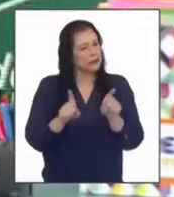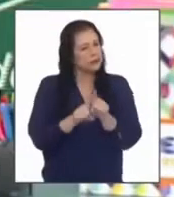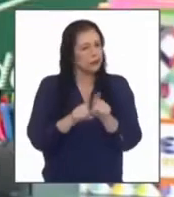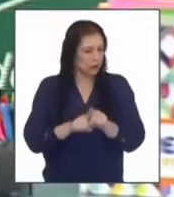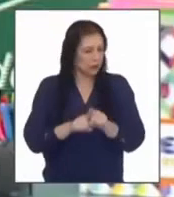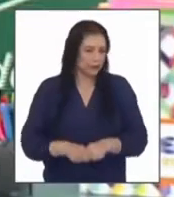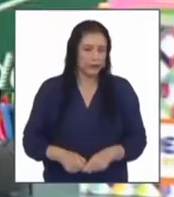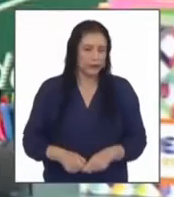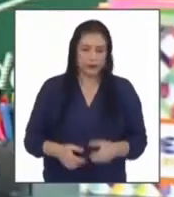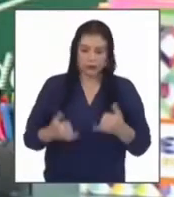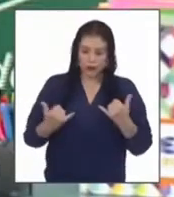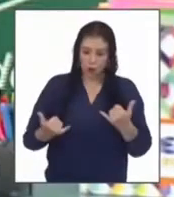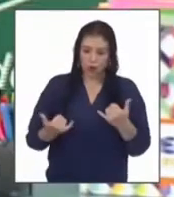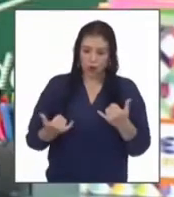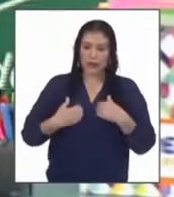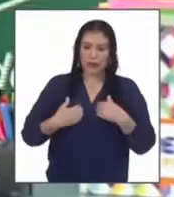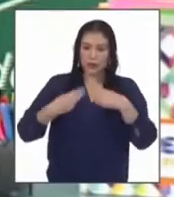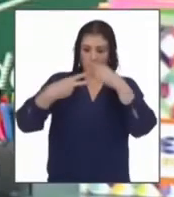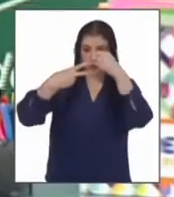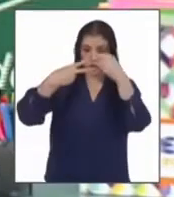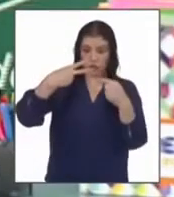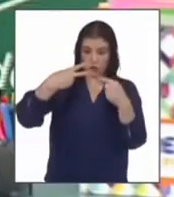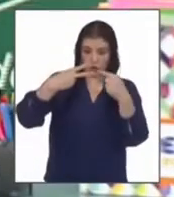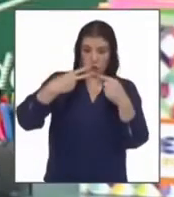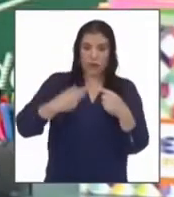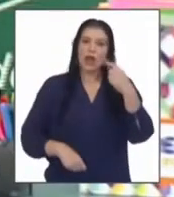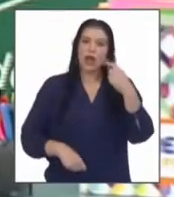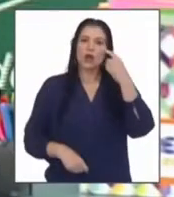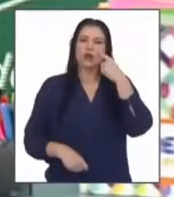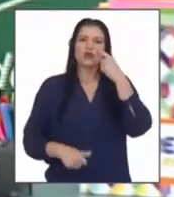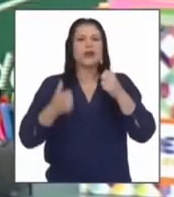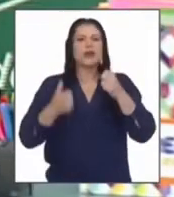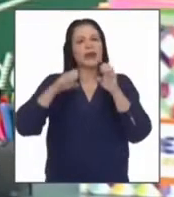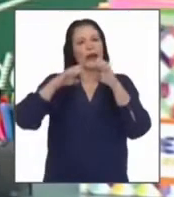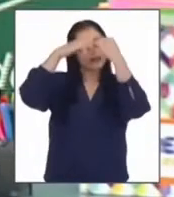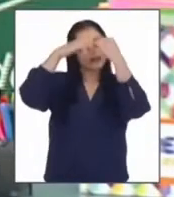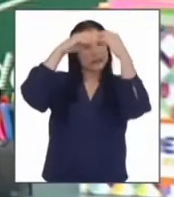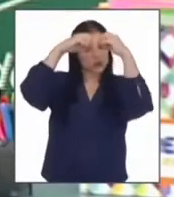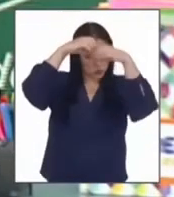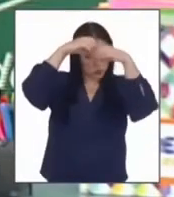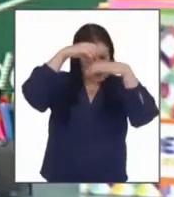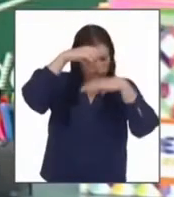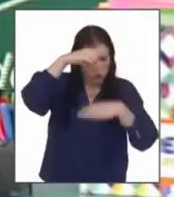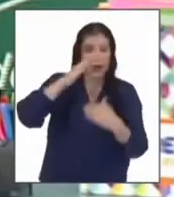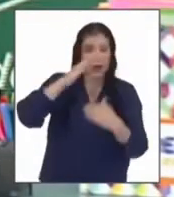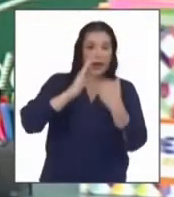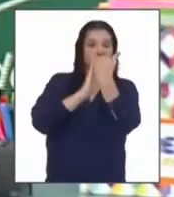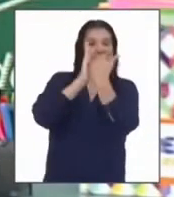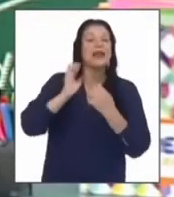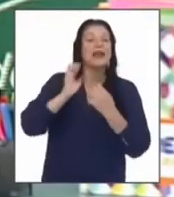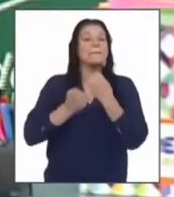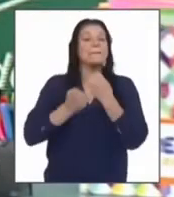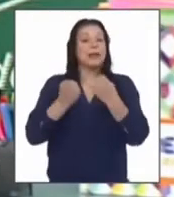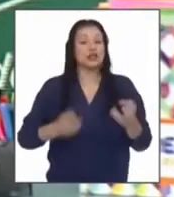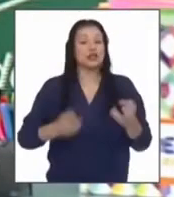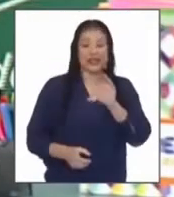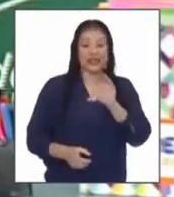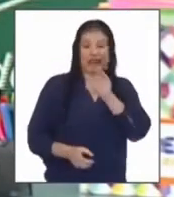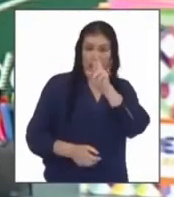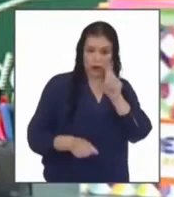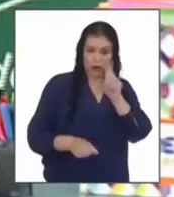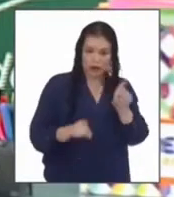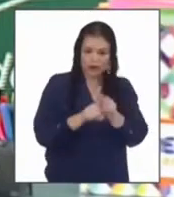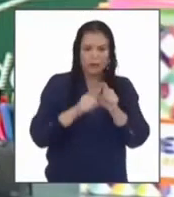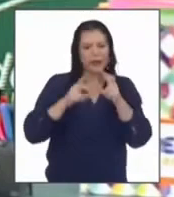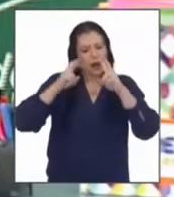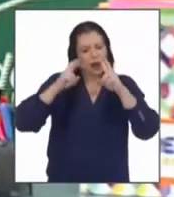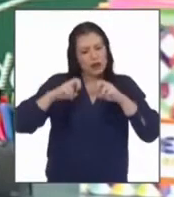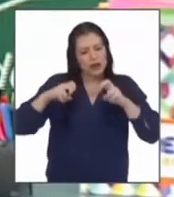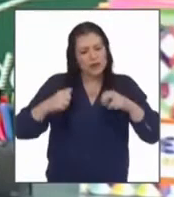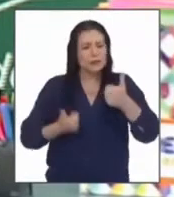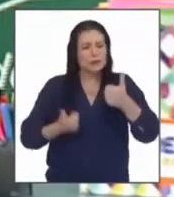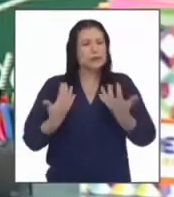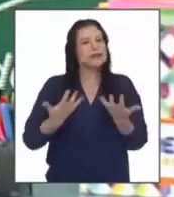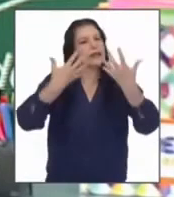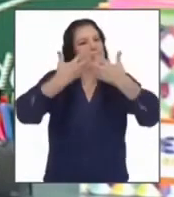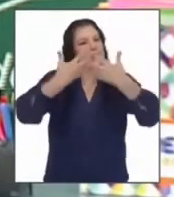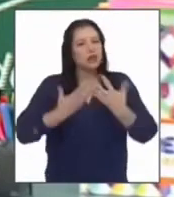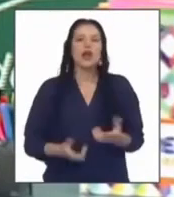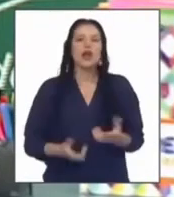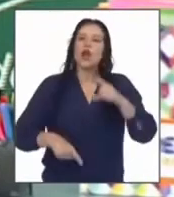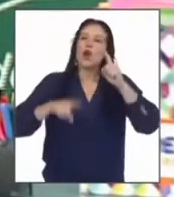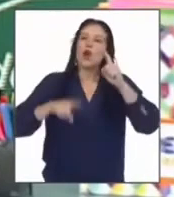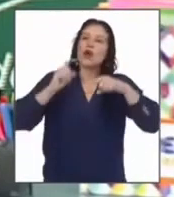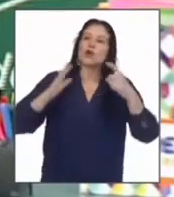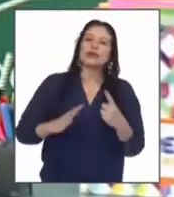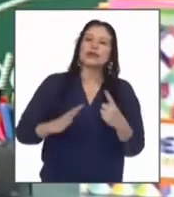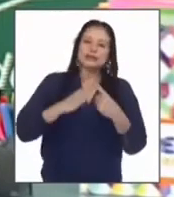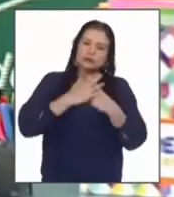entonces hoy tendremos dos momentos conoceremos la estructura y elementos de la crónica y también analizaremos una crónica que se relacione con un hecho relevante